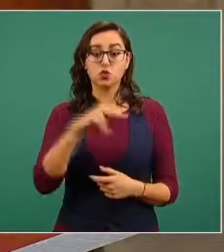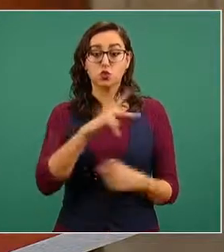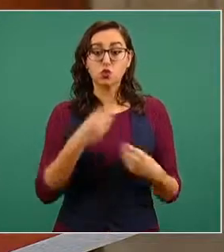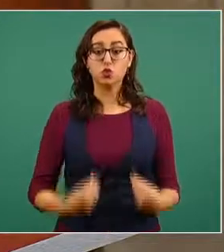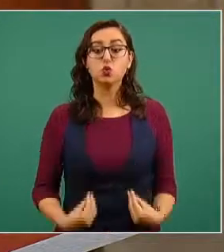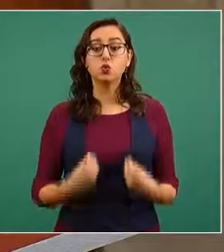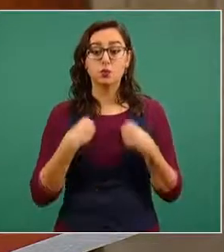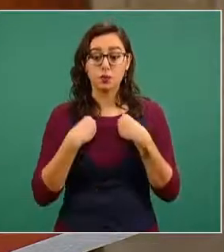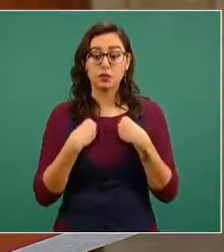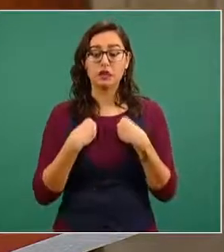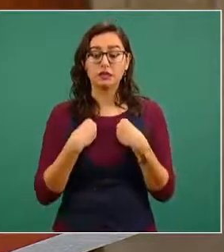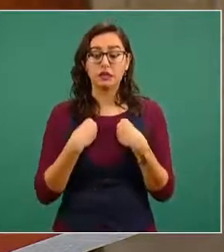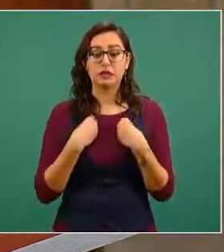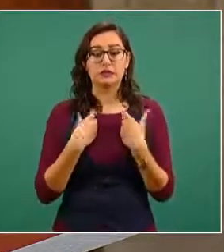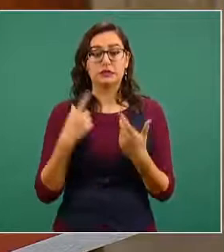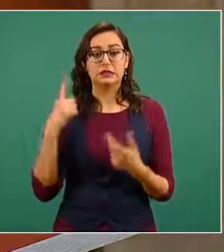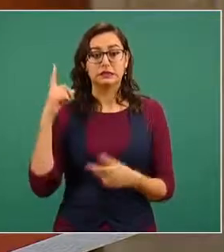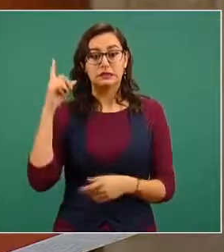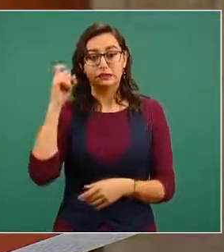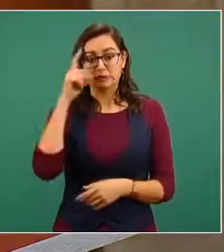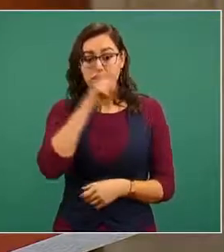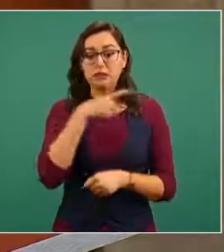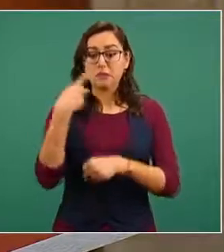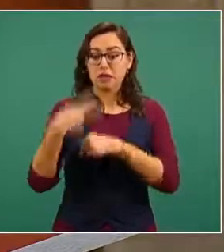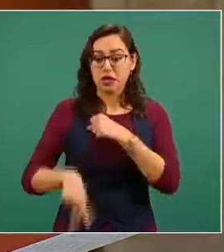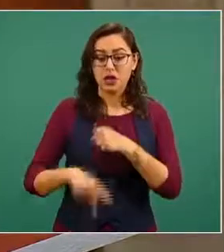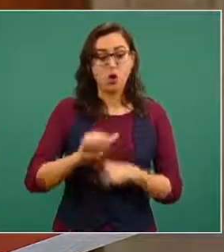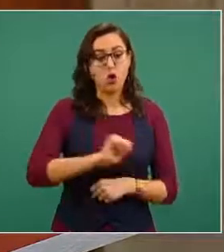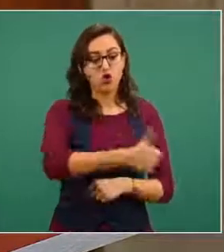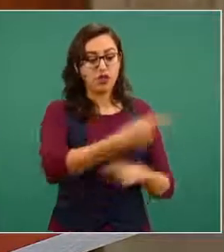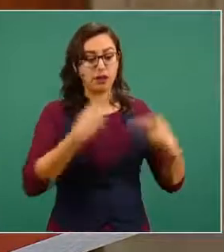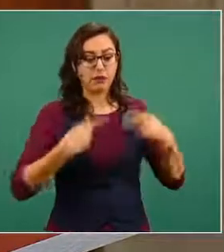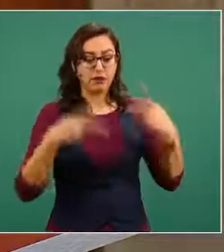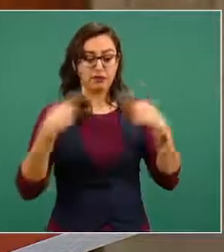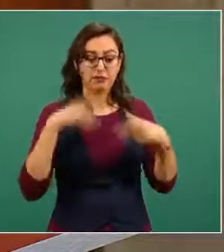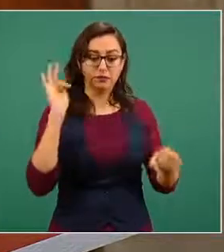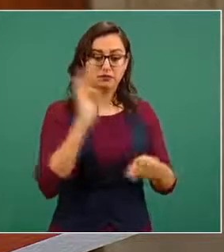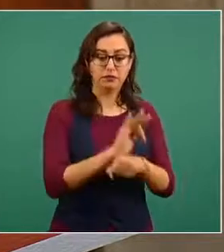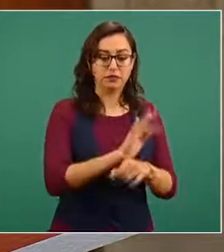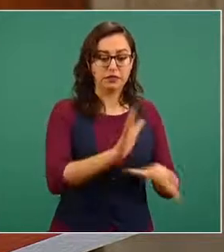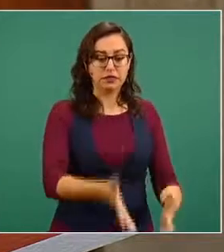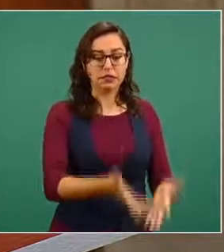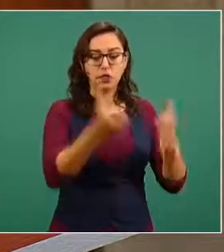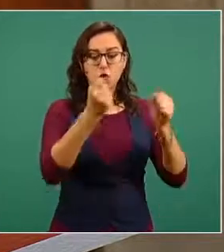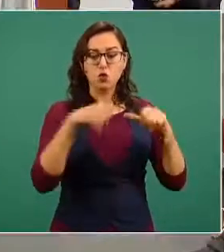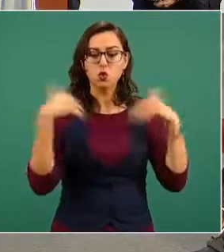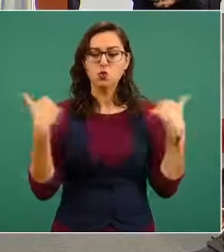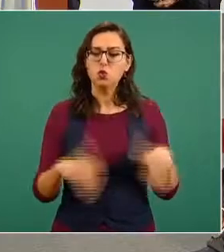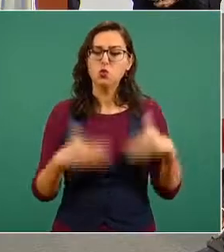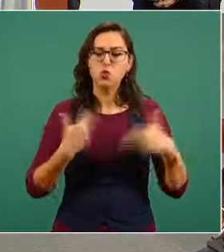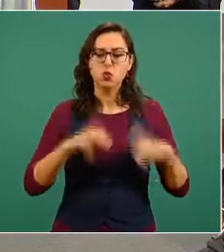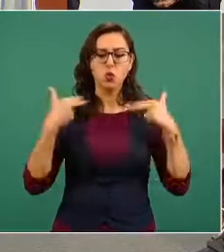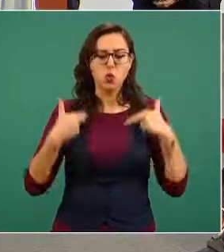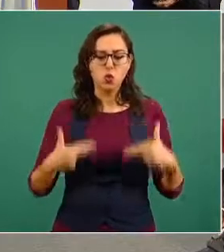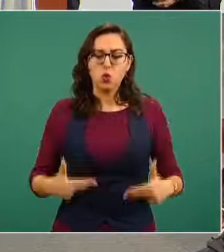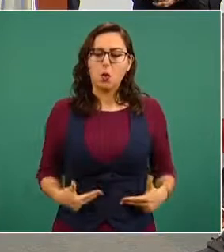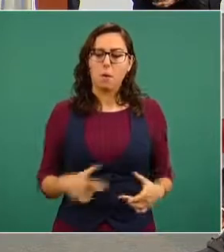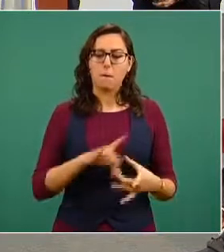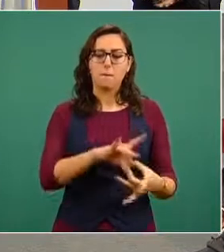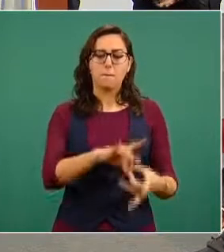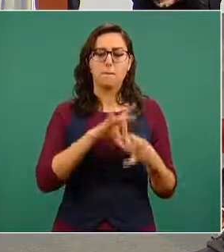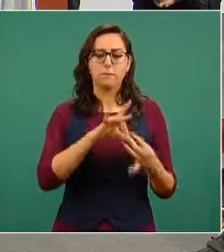vida para salvar vidas. Es un acto de humanismo sublime,